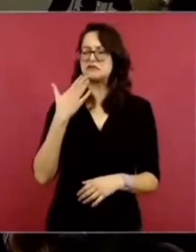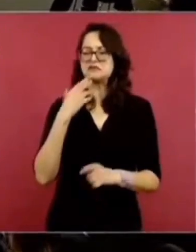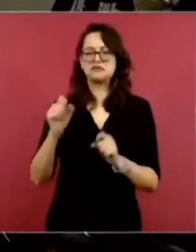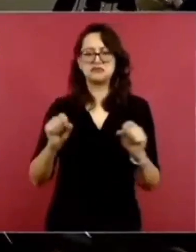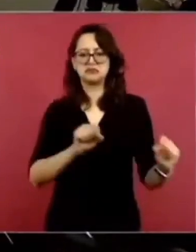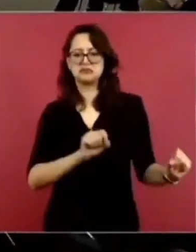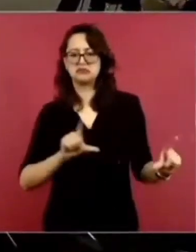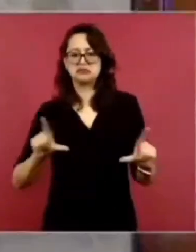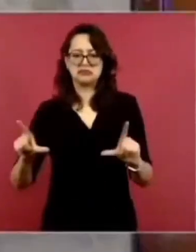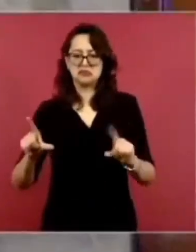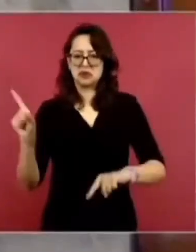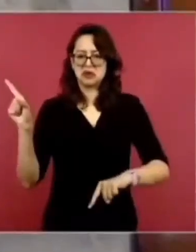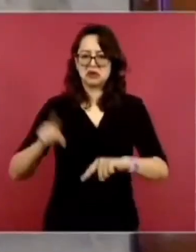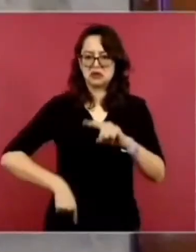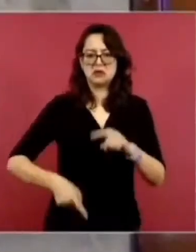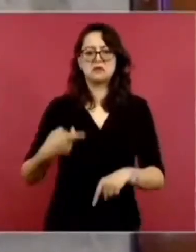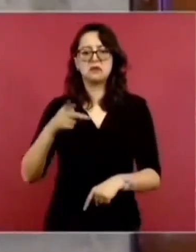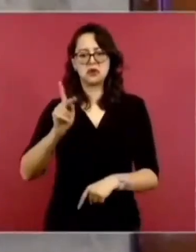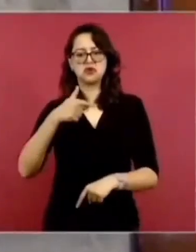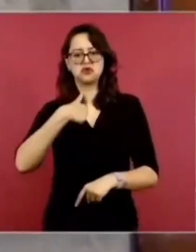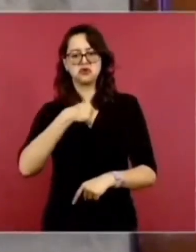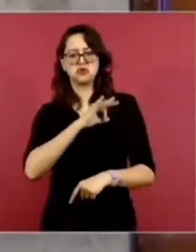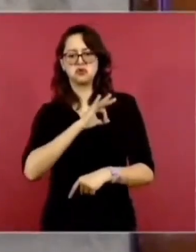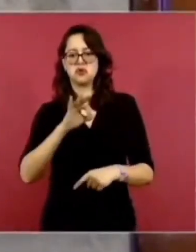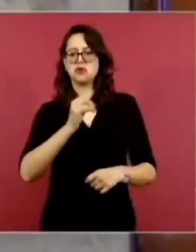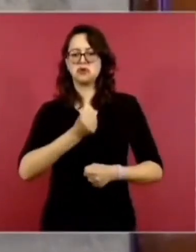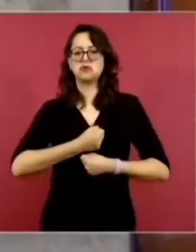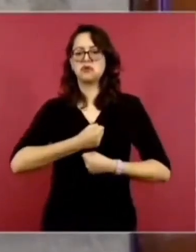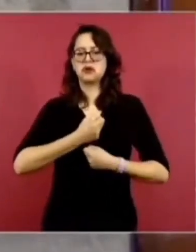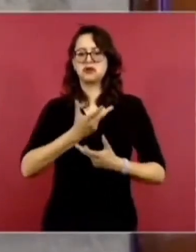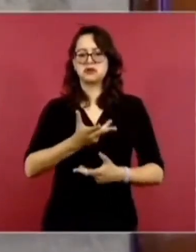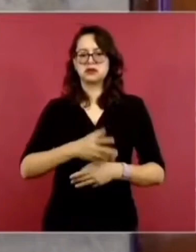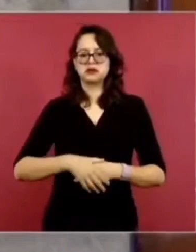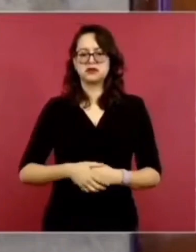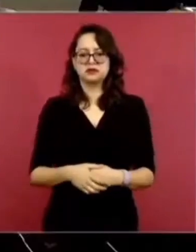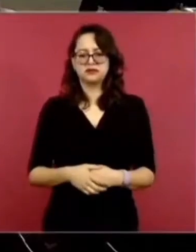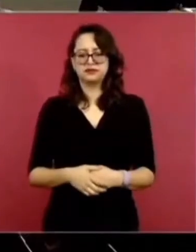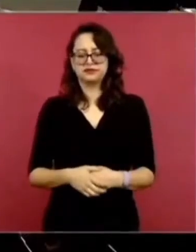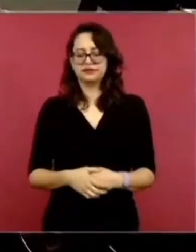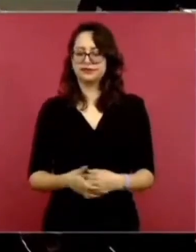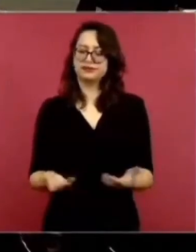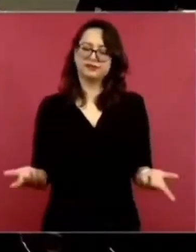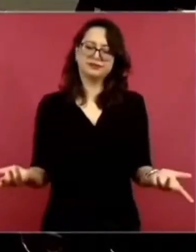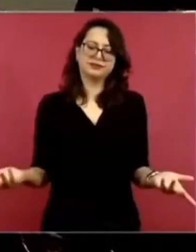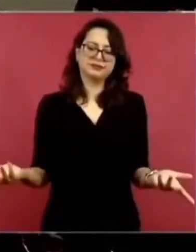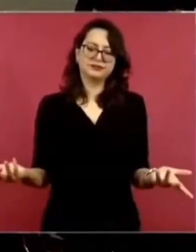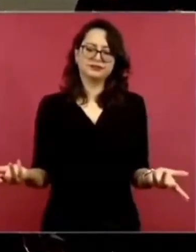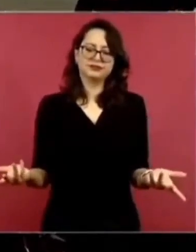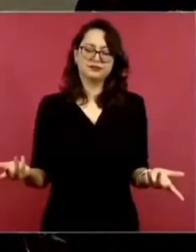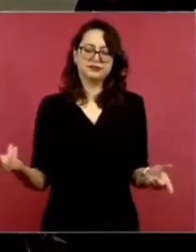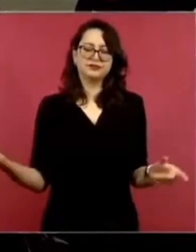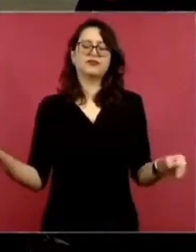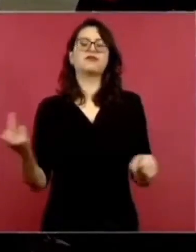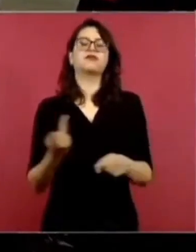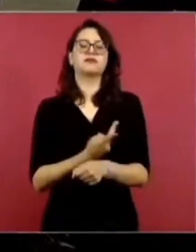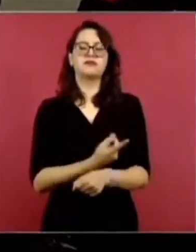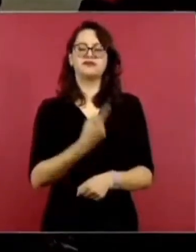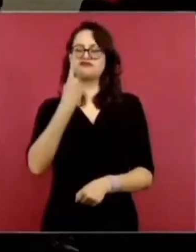¿No? Va va incluido. Nada más la única cosa es que si